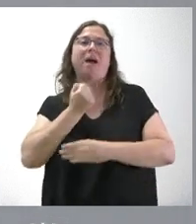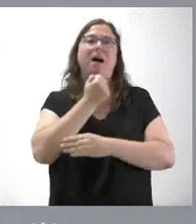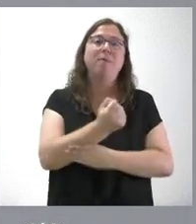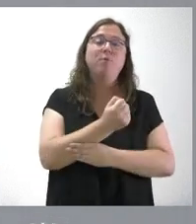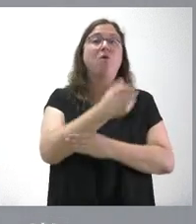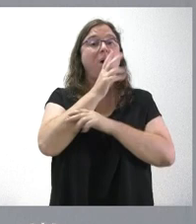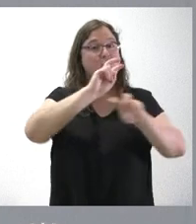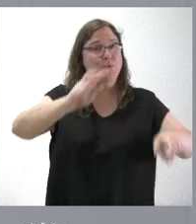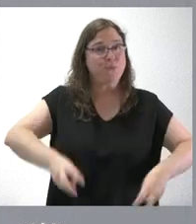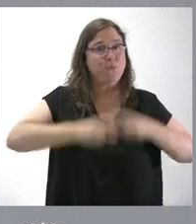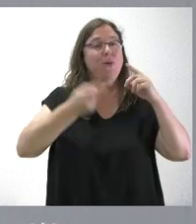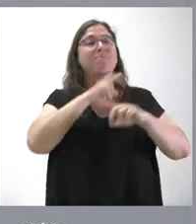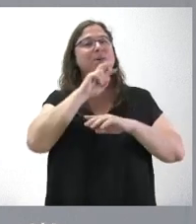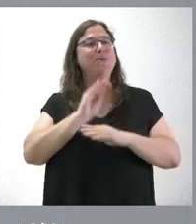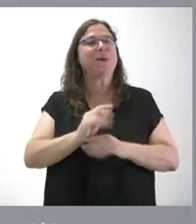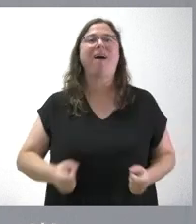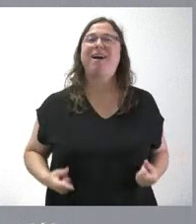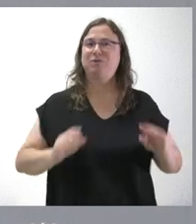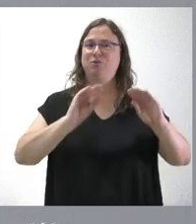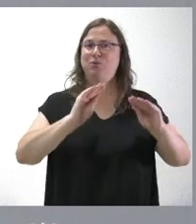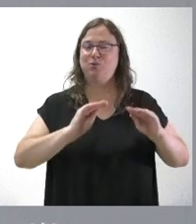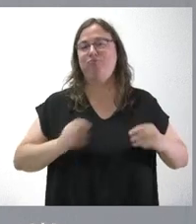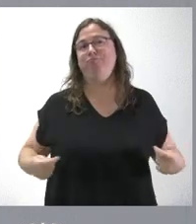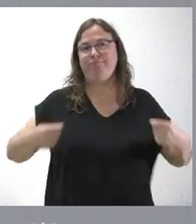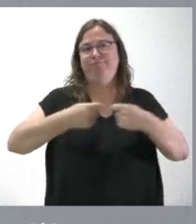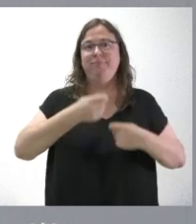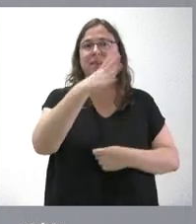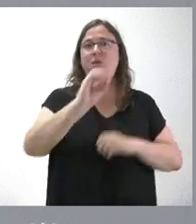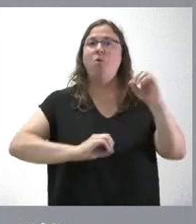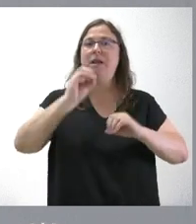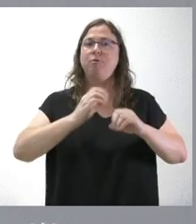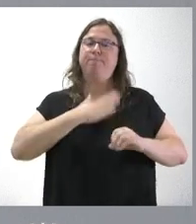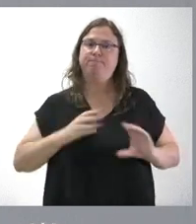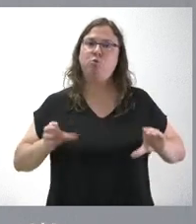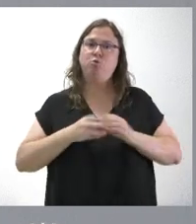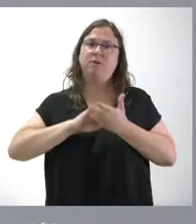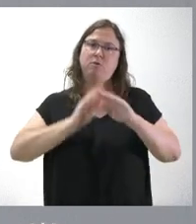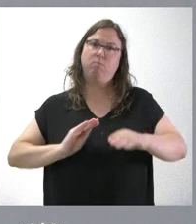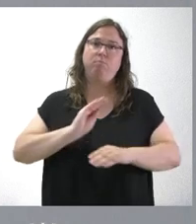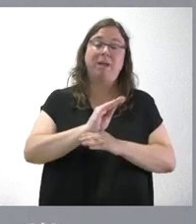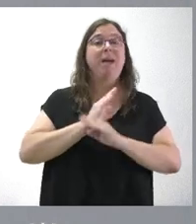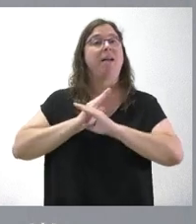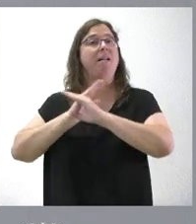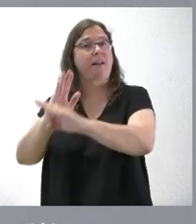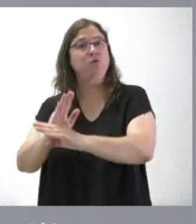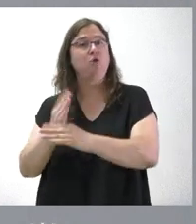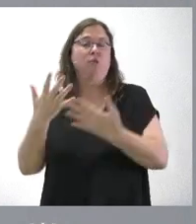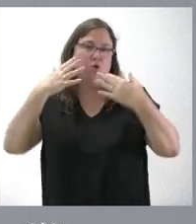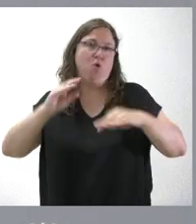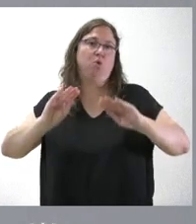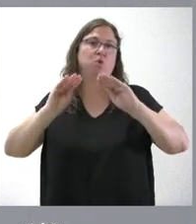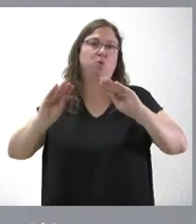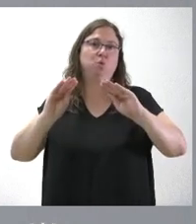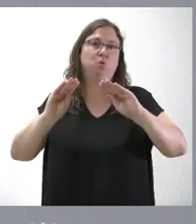depuración, sino al mantenimiento de los costes asociados al mismo, cuyo 50% financiará la Junta de Castilla y León y el resto, lógicamente, pues las propias